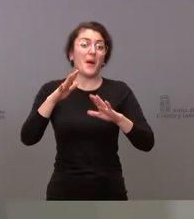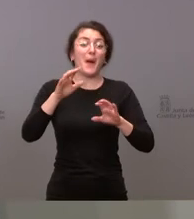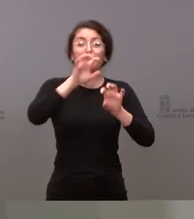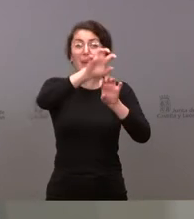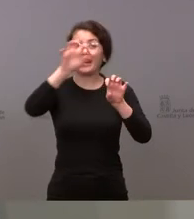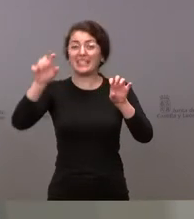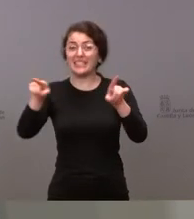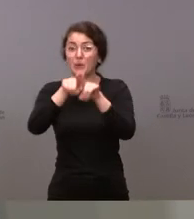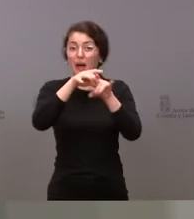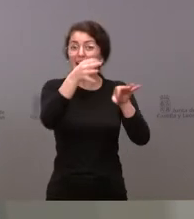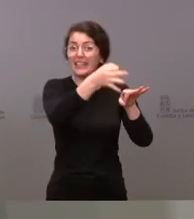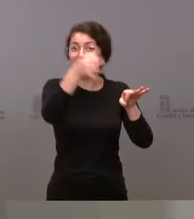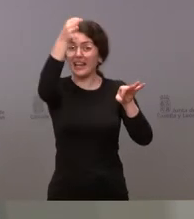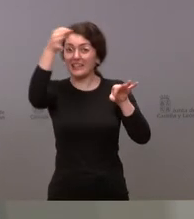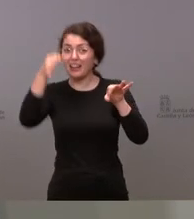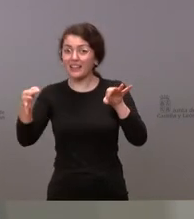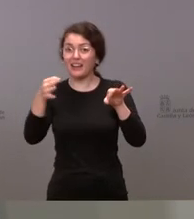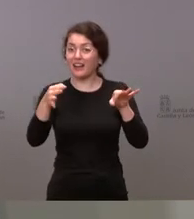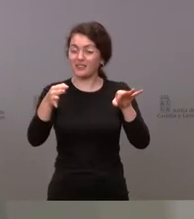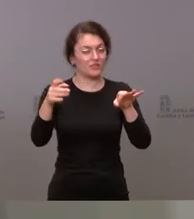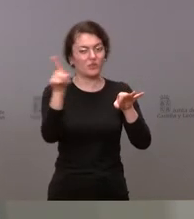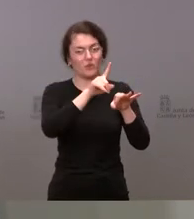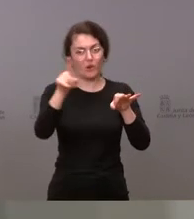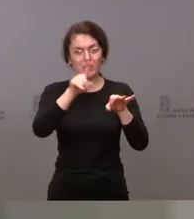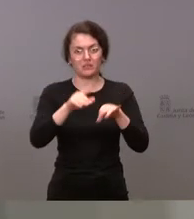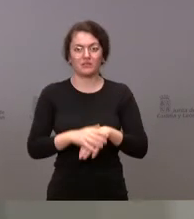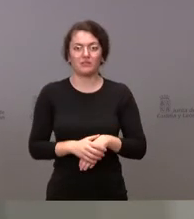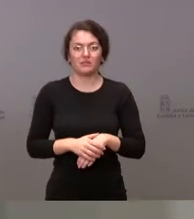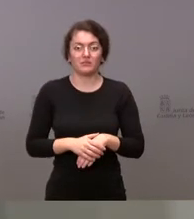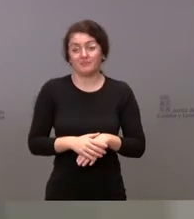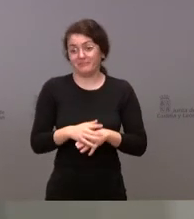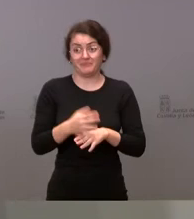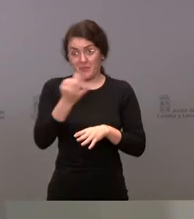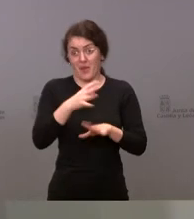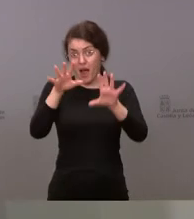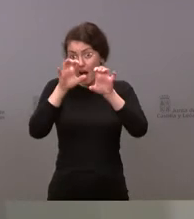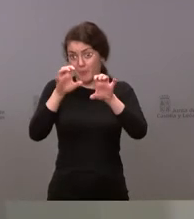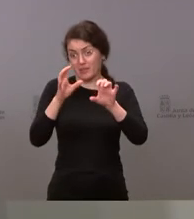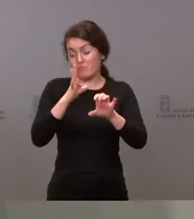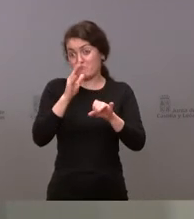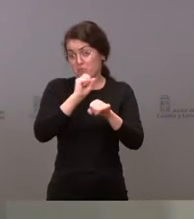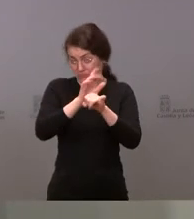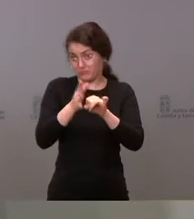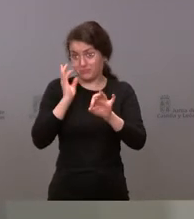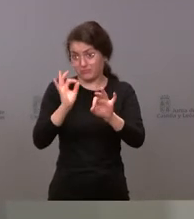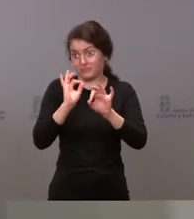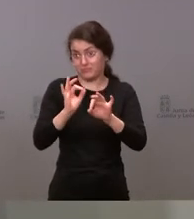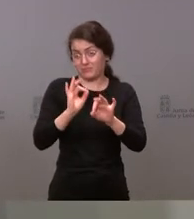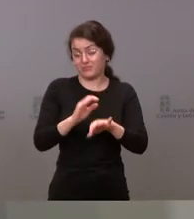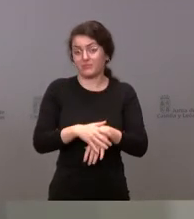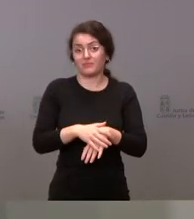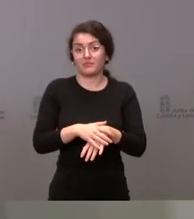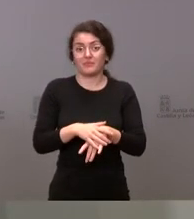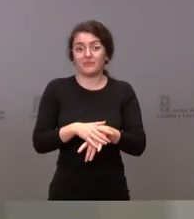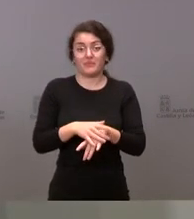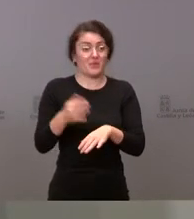es una de las cosas que creo que deberíamos de haber aprendido de la crisis del coronavirus y aplicarla a otras cuantas cosas. Cambio